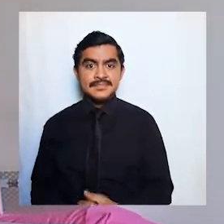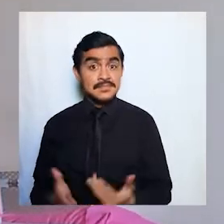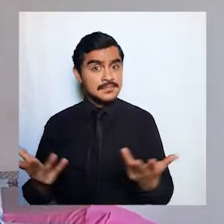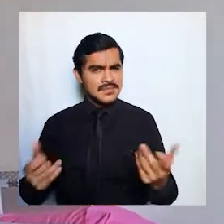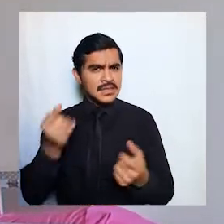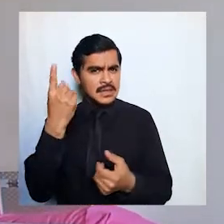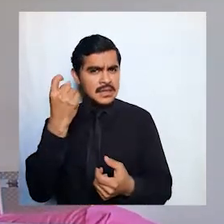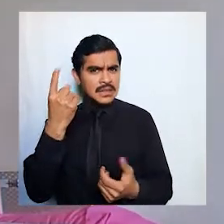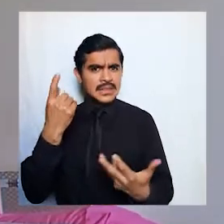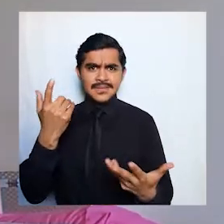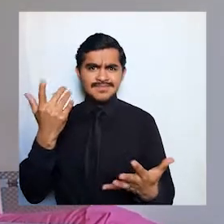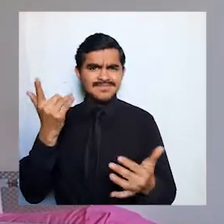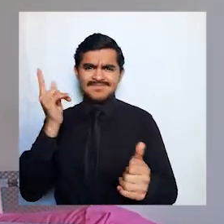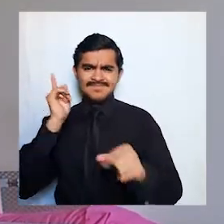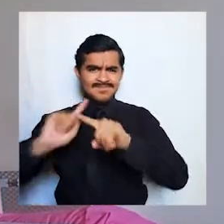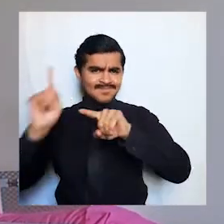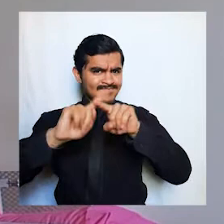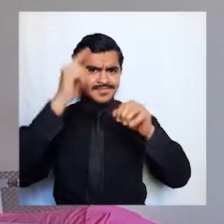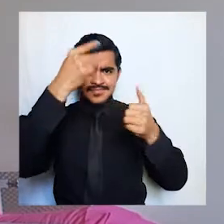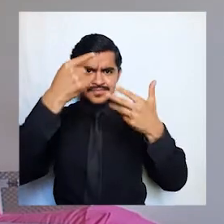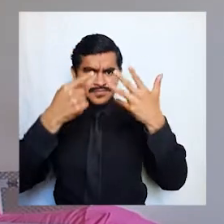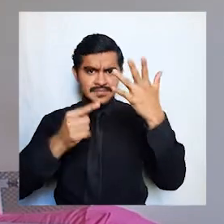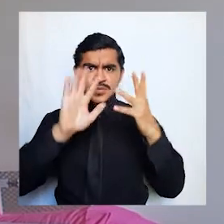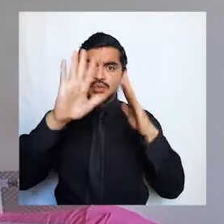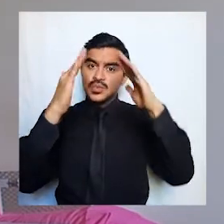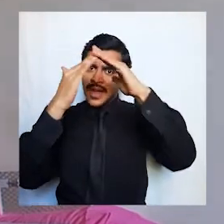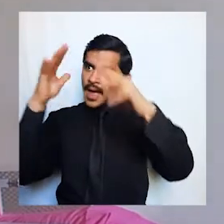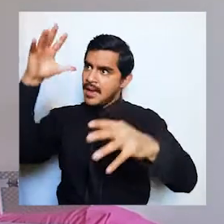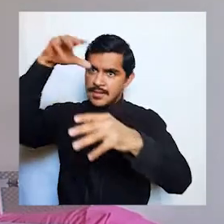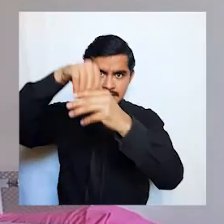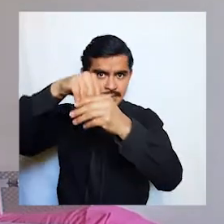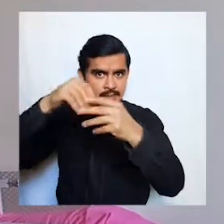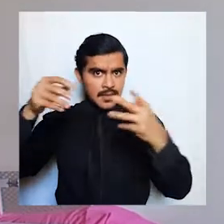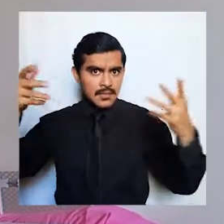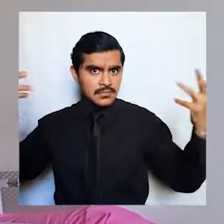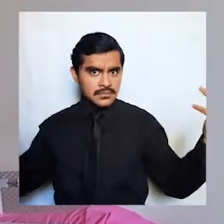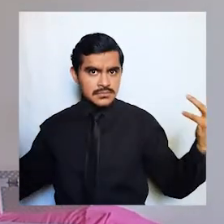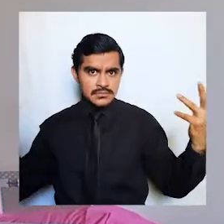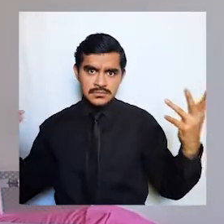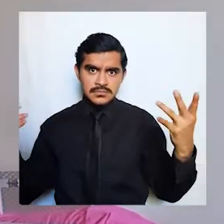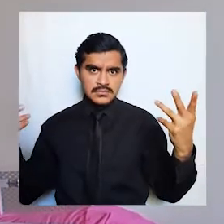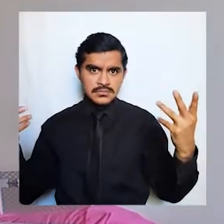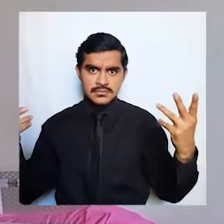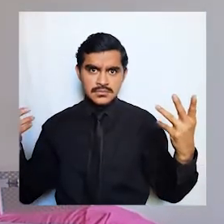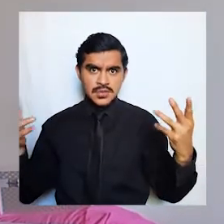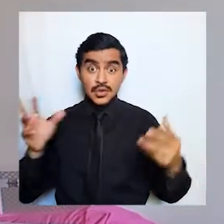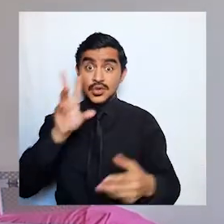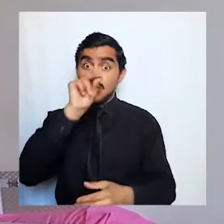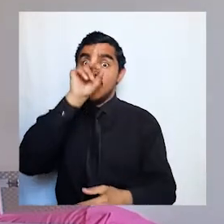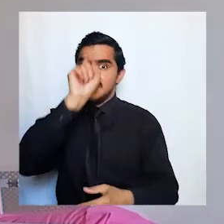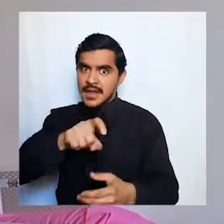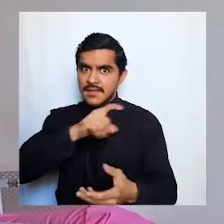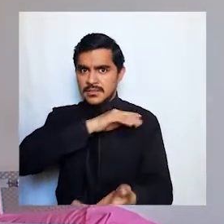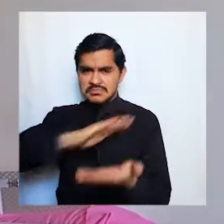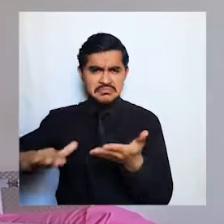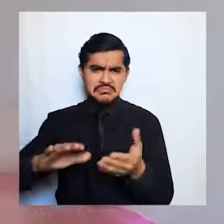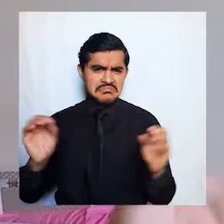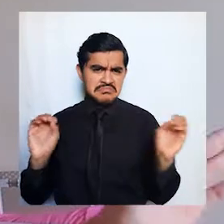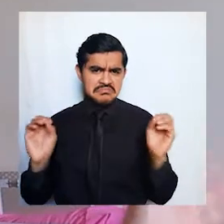me entienden hay muchas cosas que pueden estar en sus casas y no es necesario gastar